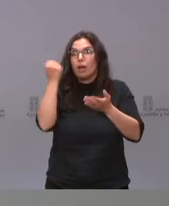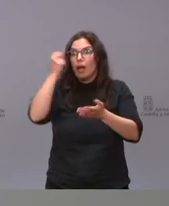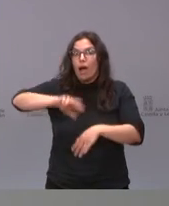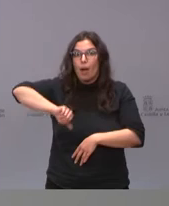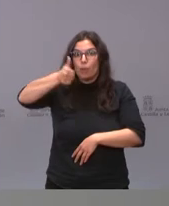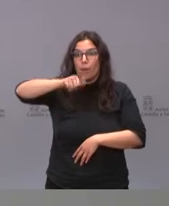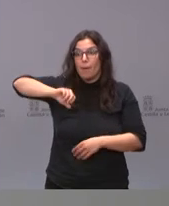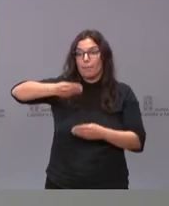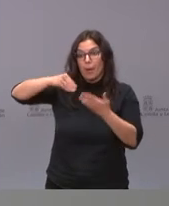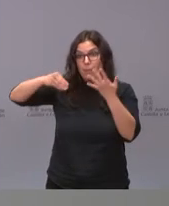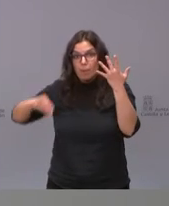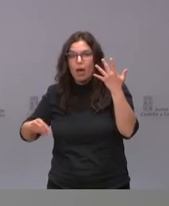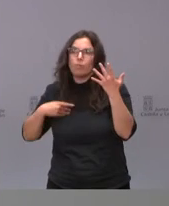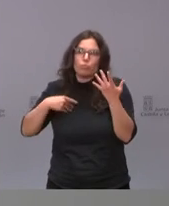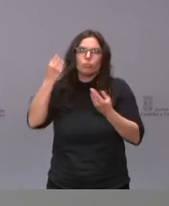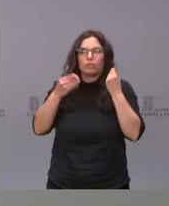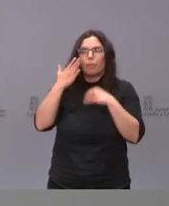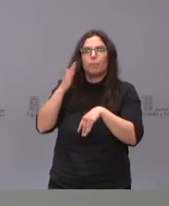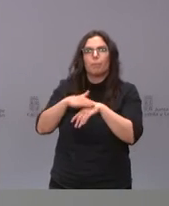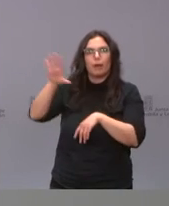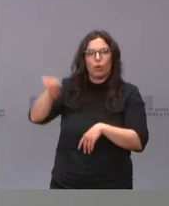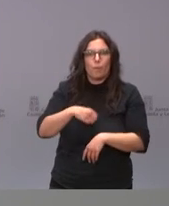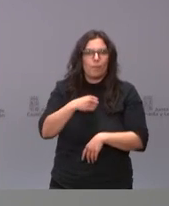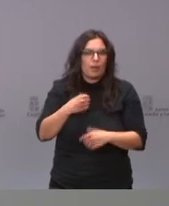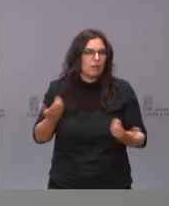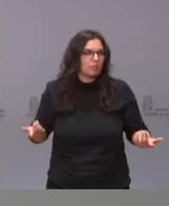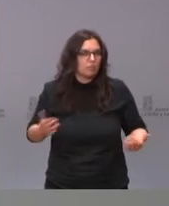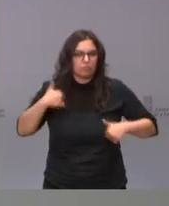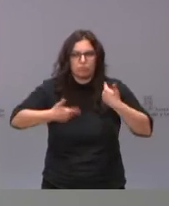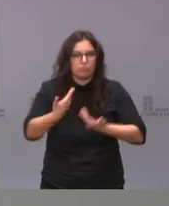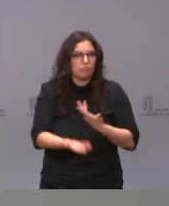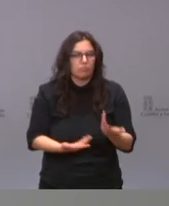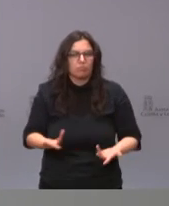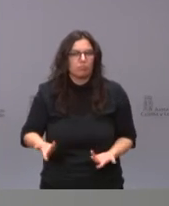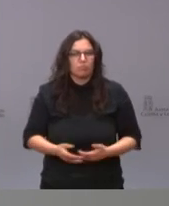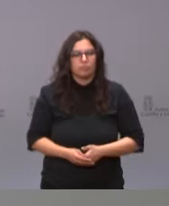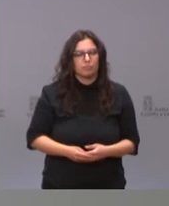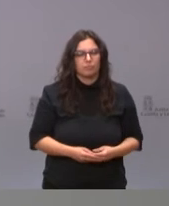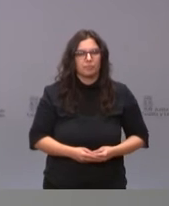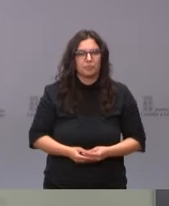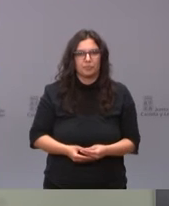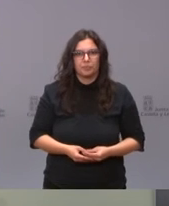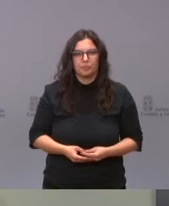se considerarán y se pondrán en marcha y vacunaremos con ellas